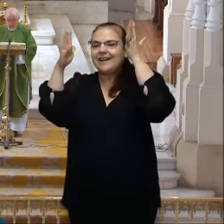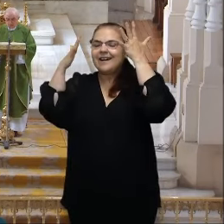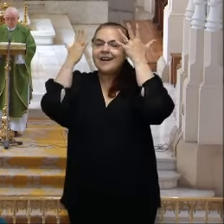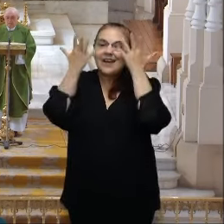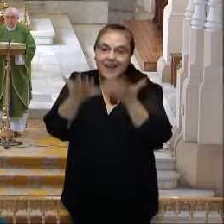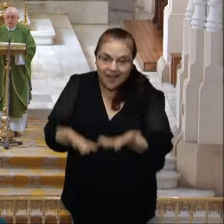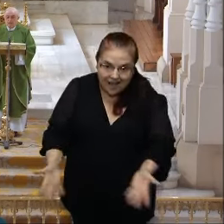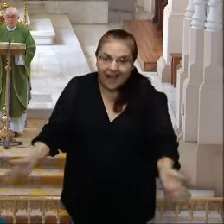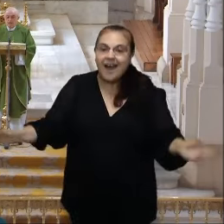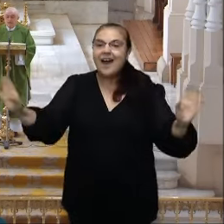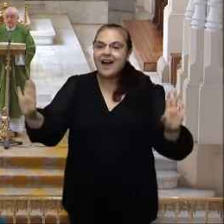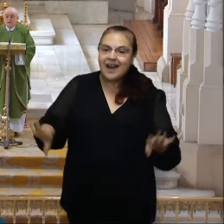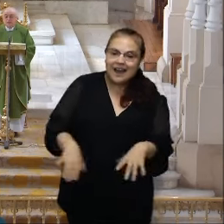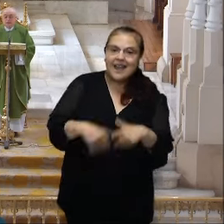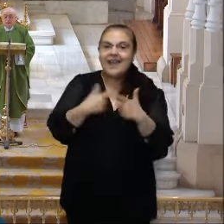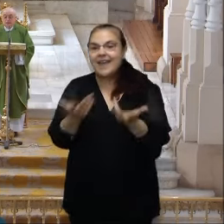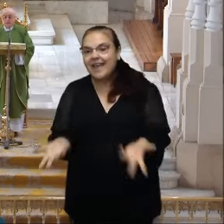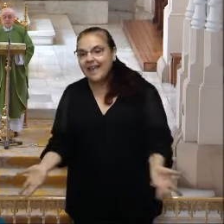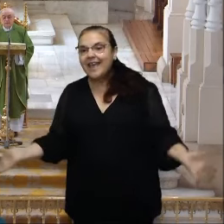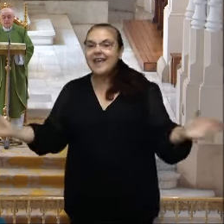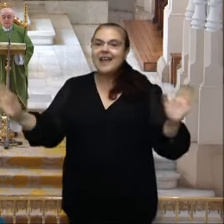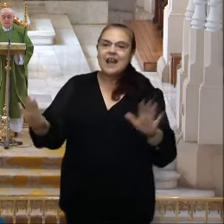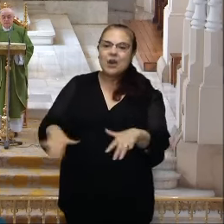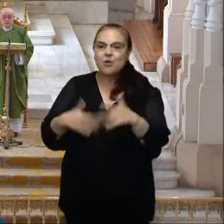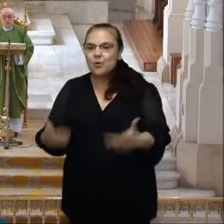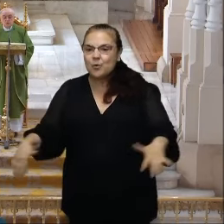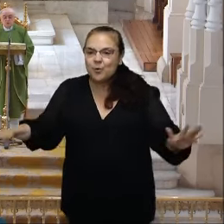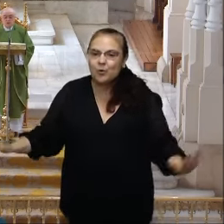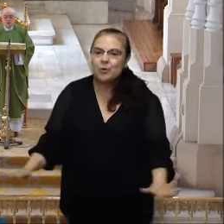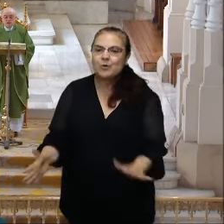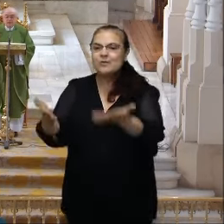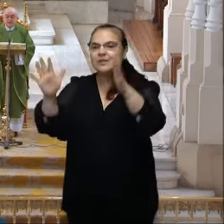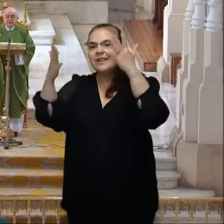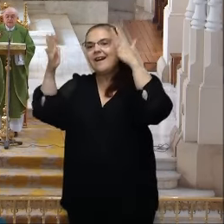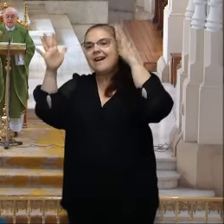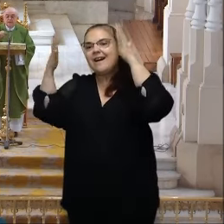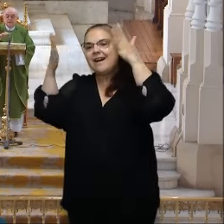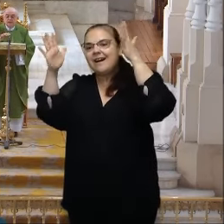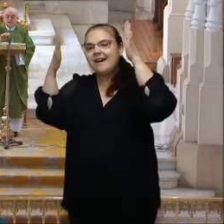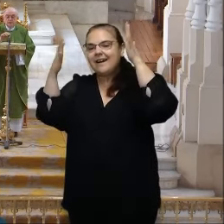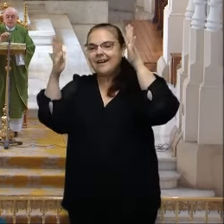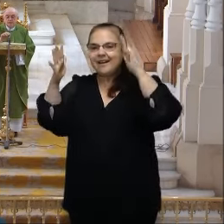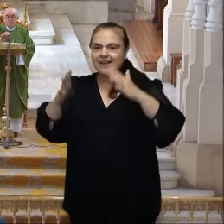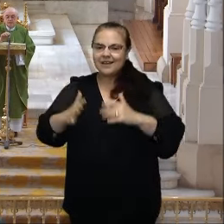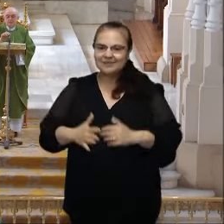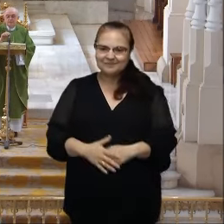aleluya.